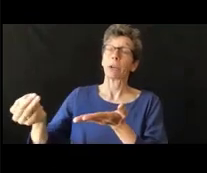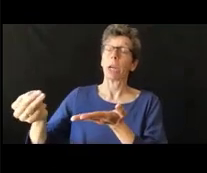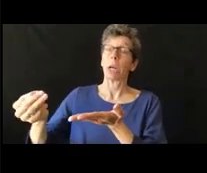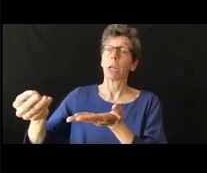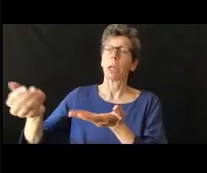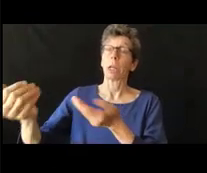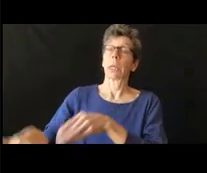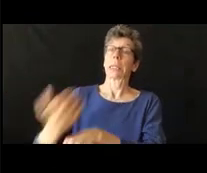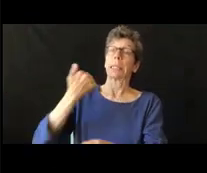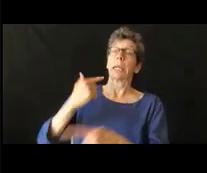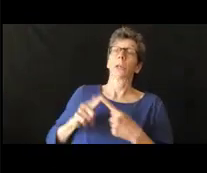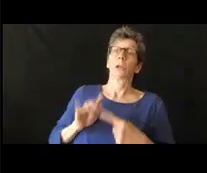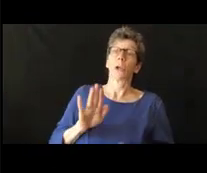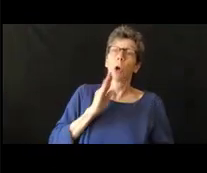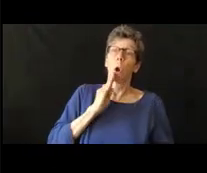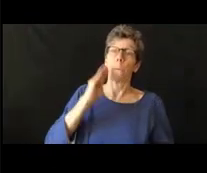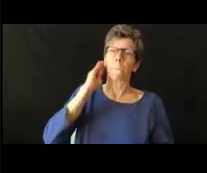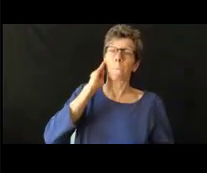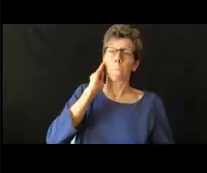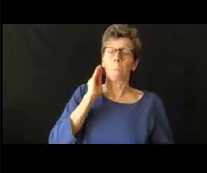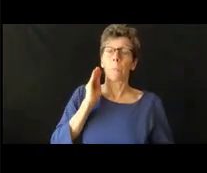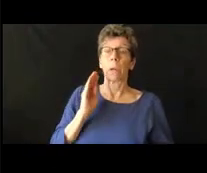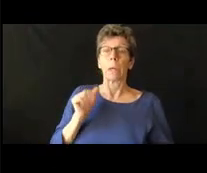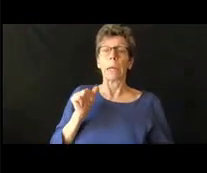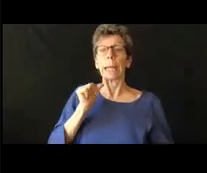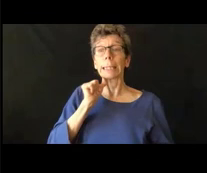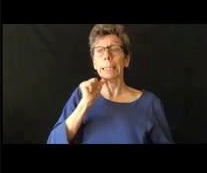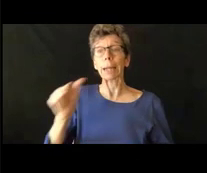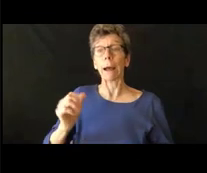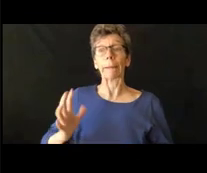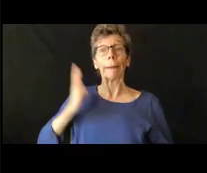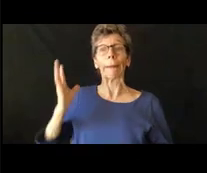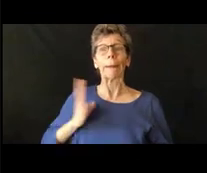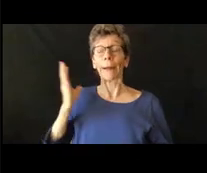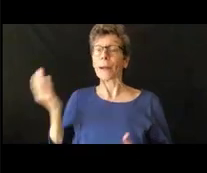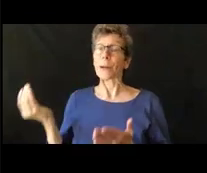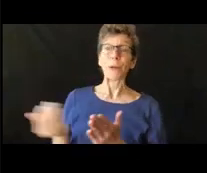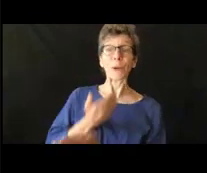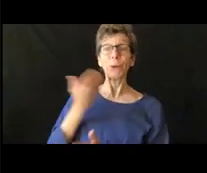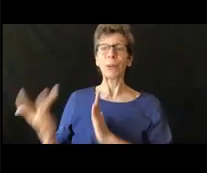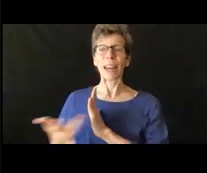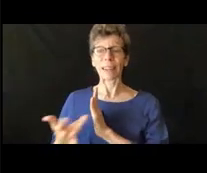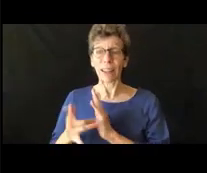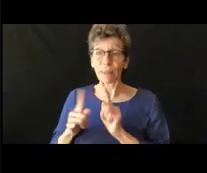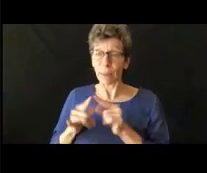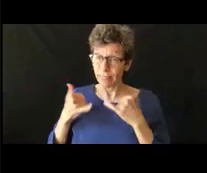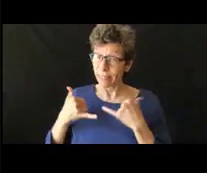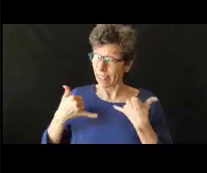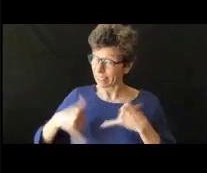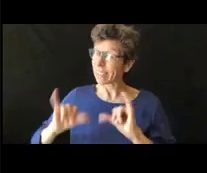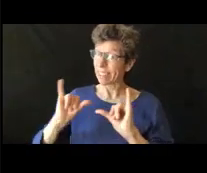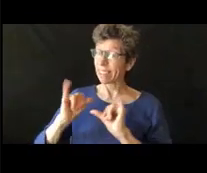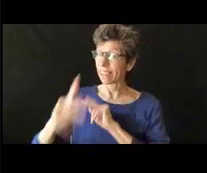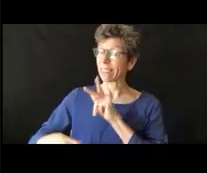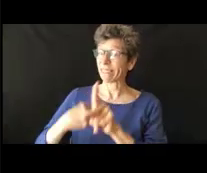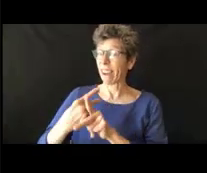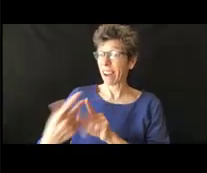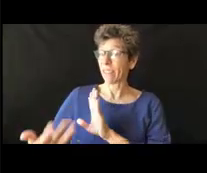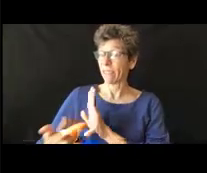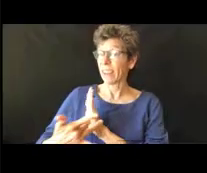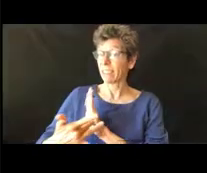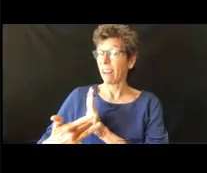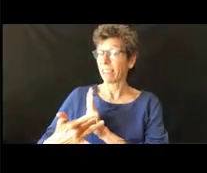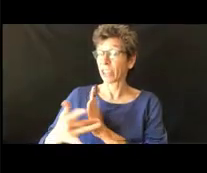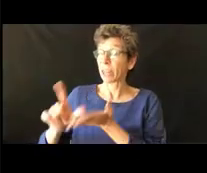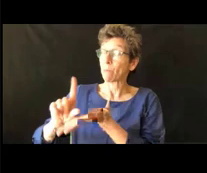y también por ejemplo si están trabajando con tecnología de la escuela o anterior necesitamos asegurarnos